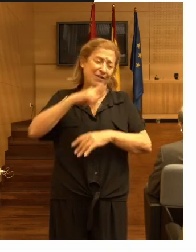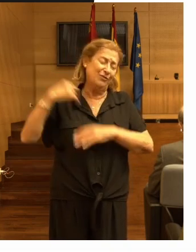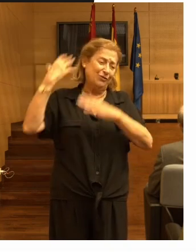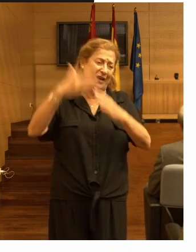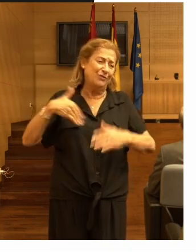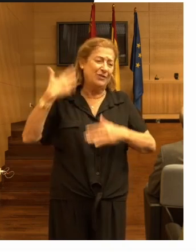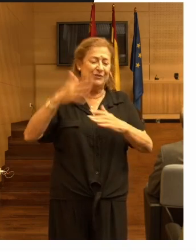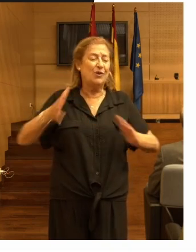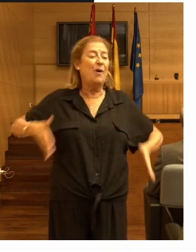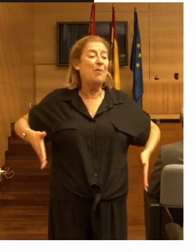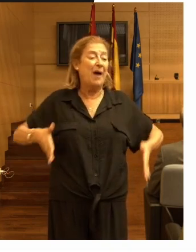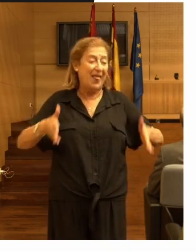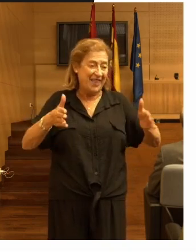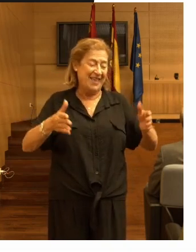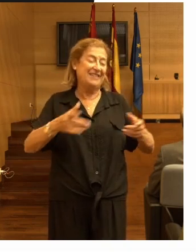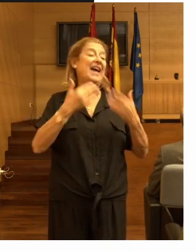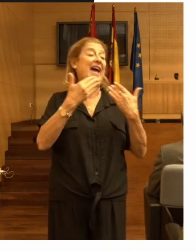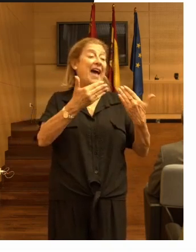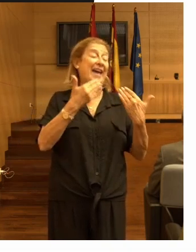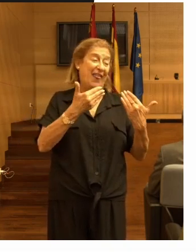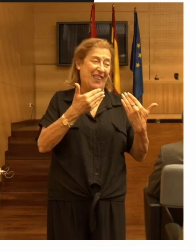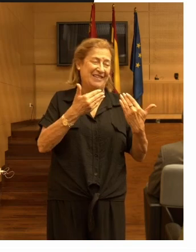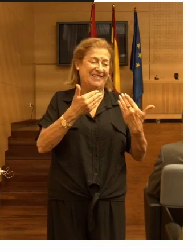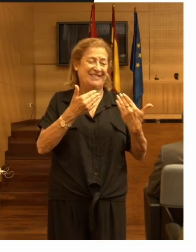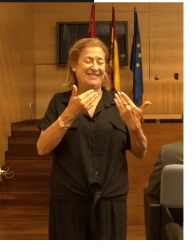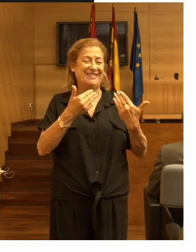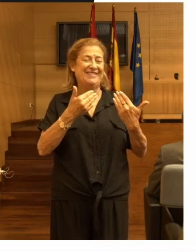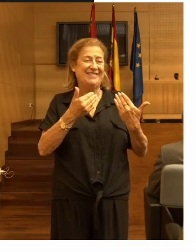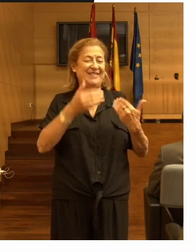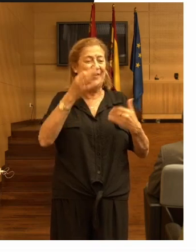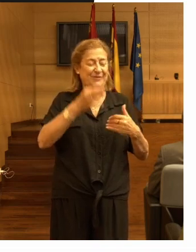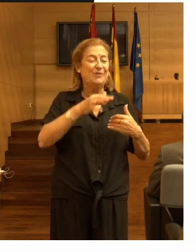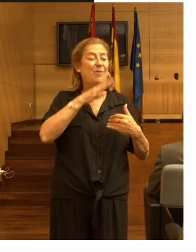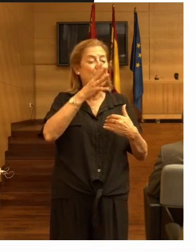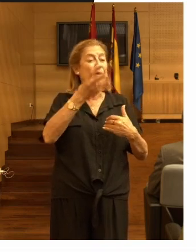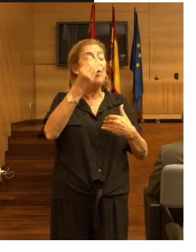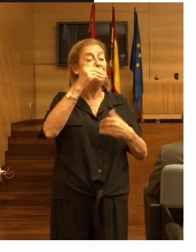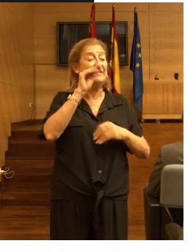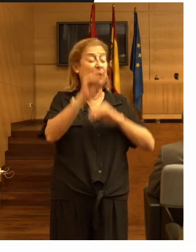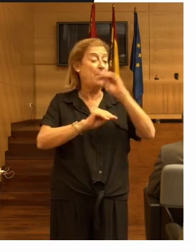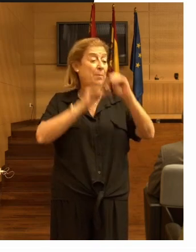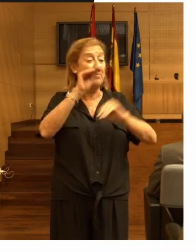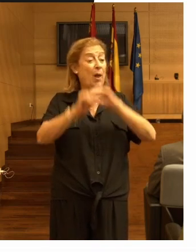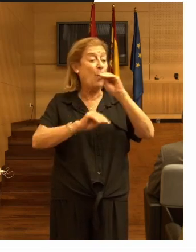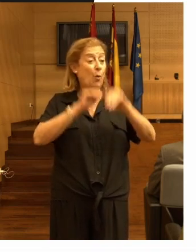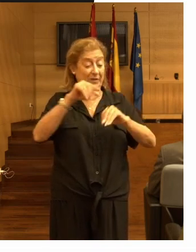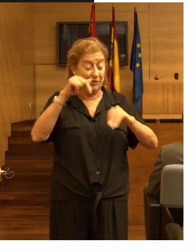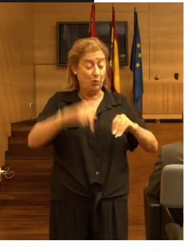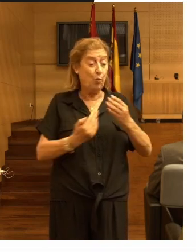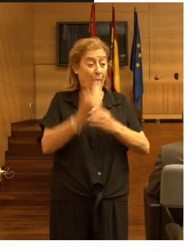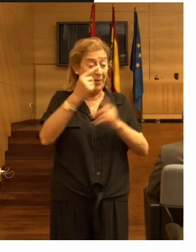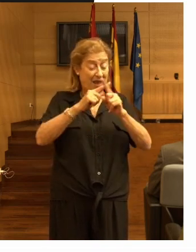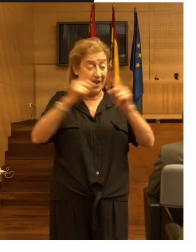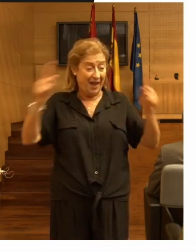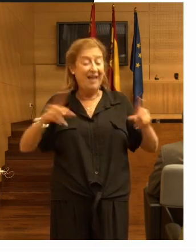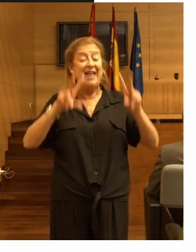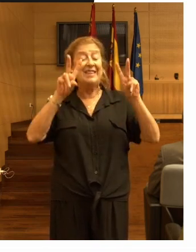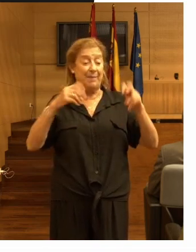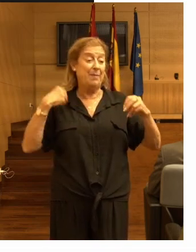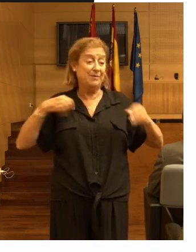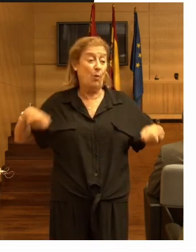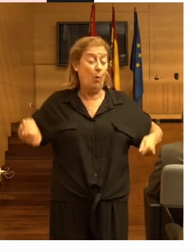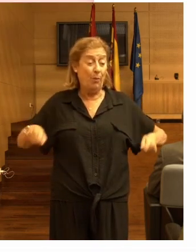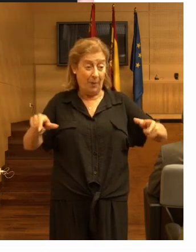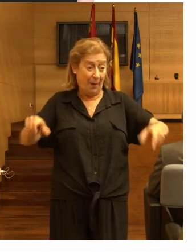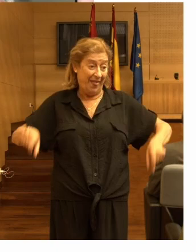barandillas que ha habido muchas preguntas a lo largo de la mañana sobre este tema